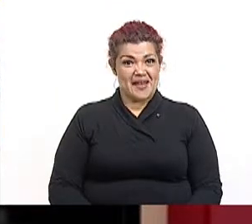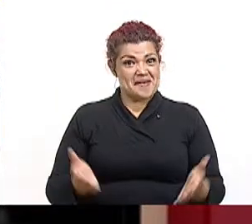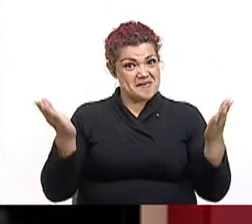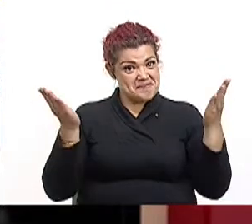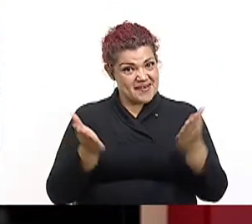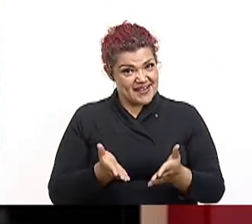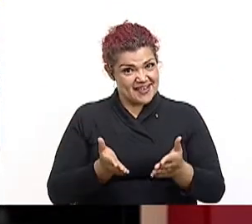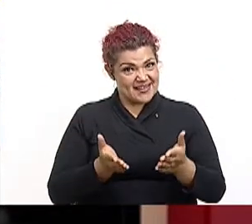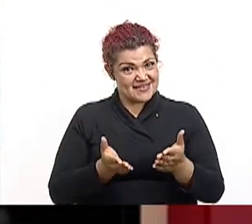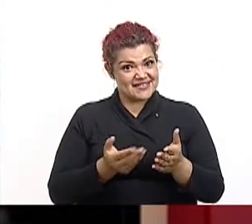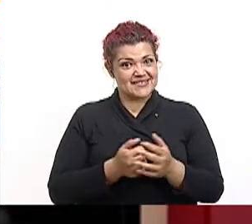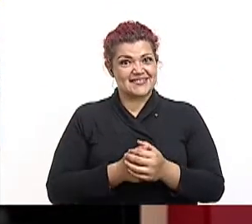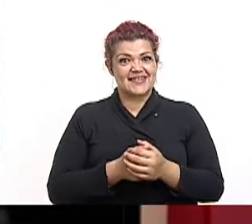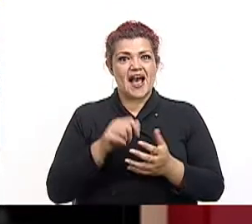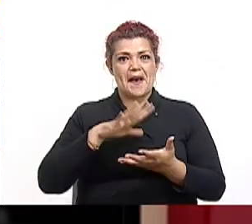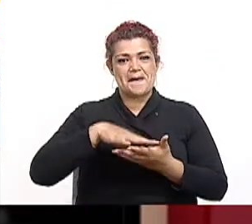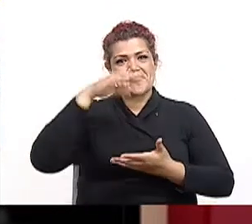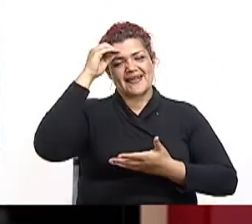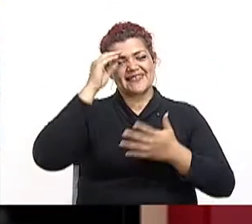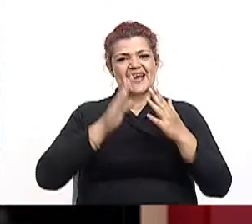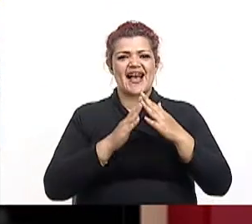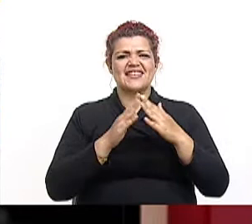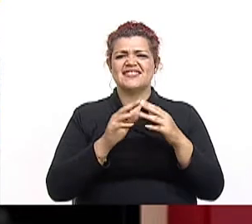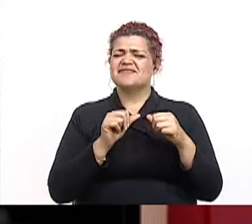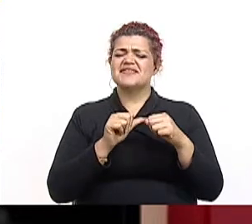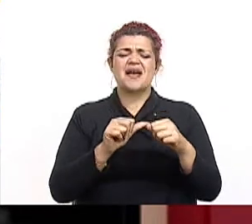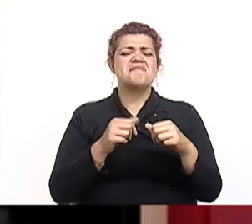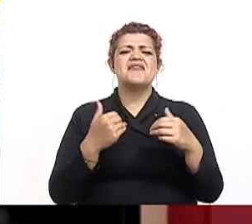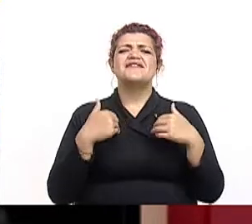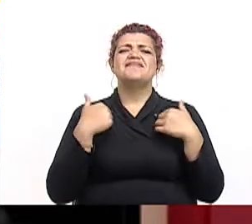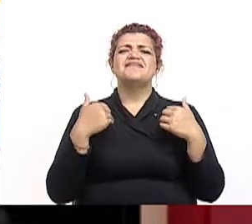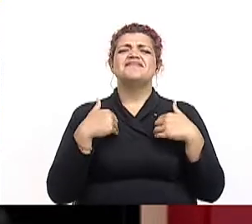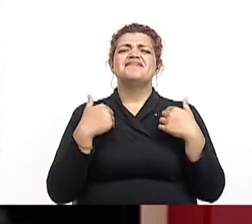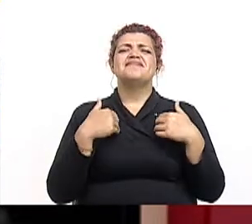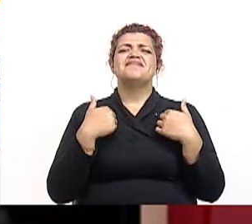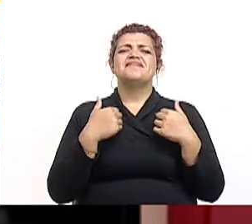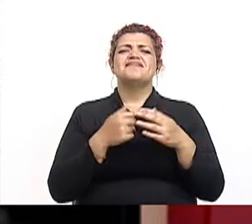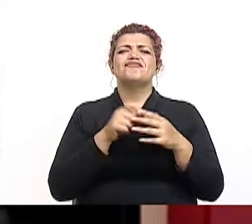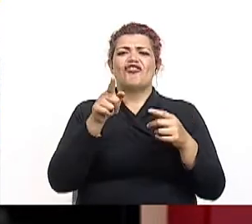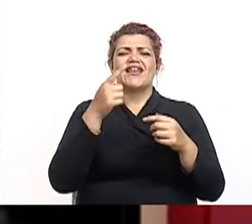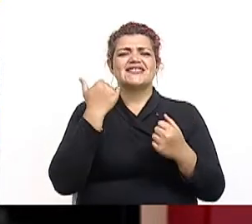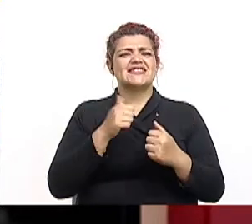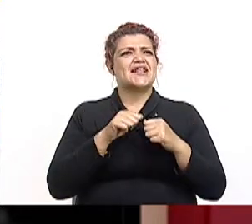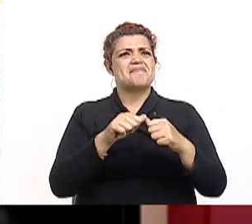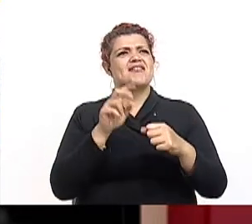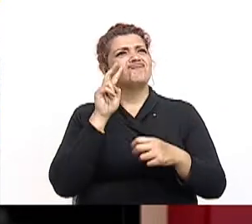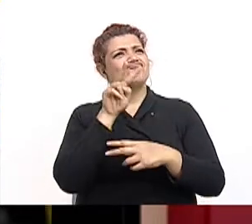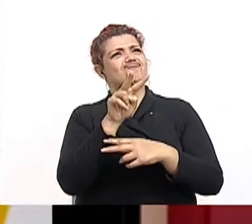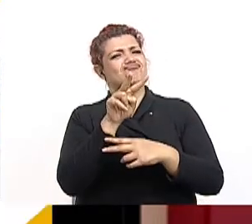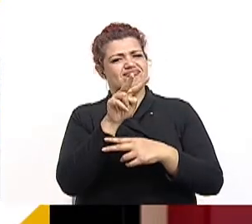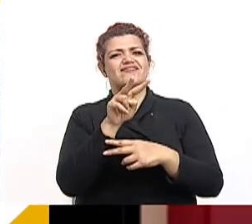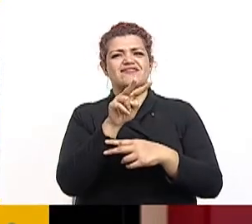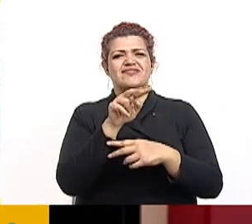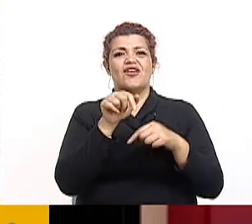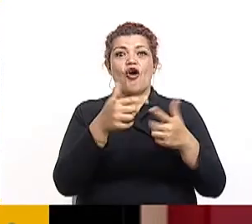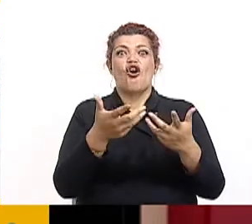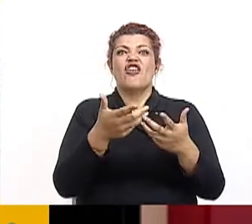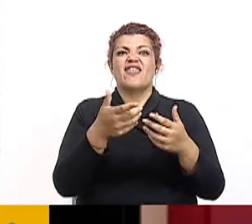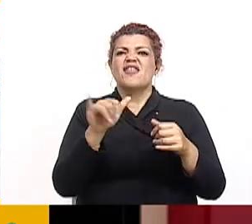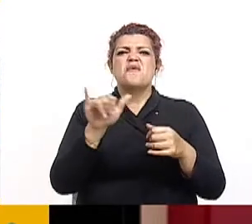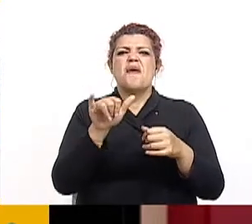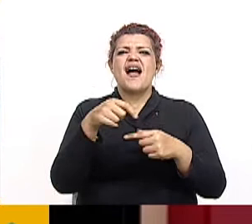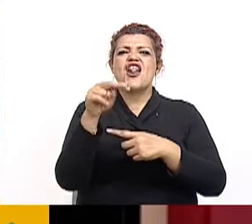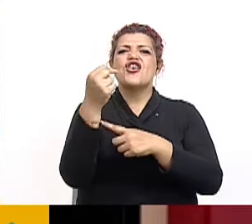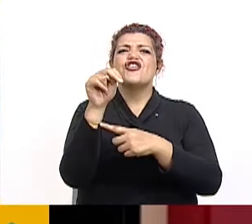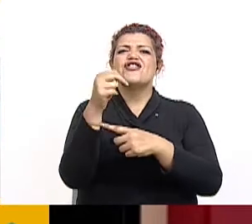Bienvenidas y bienvenidos a Aprendo en Casa. Siempre muy contentos con el favor de su sintonía. Y por supuesto, hoy en formato de noticiero